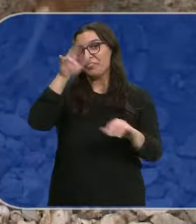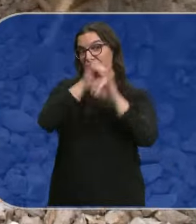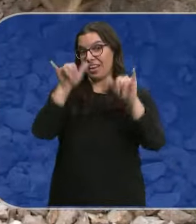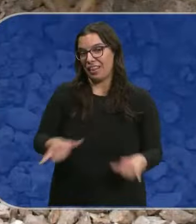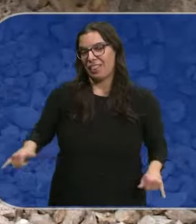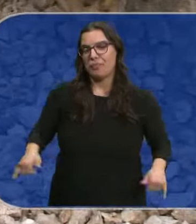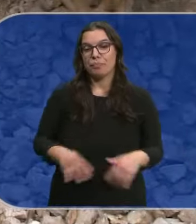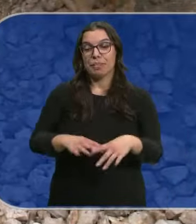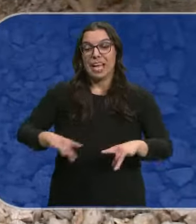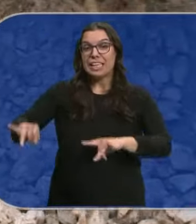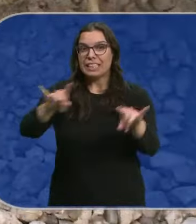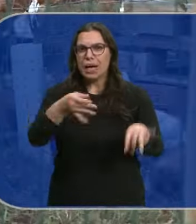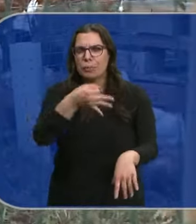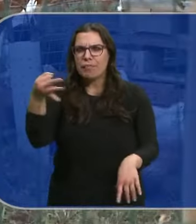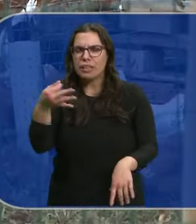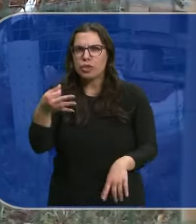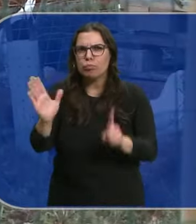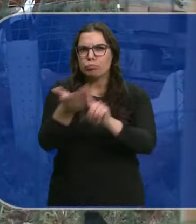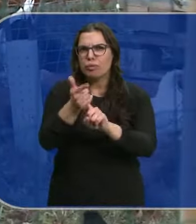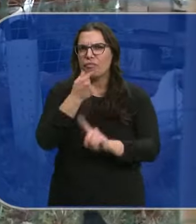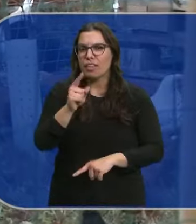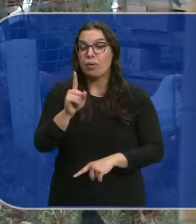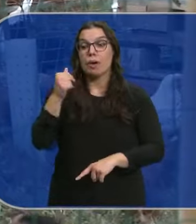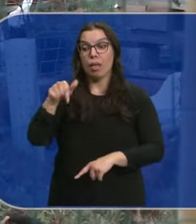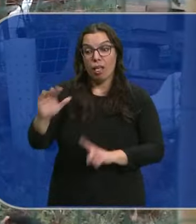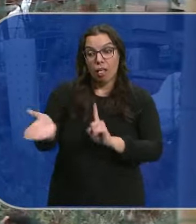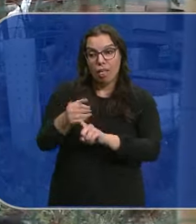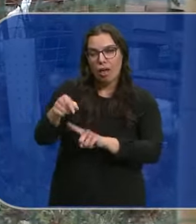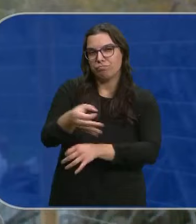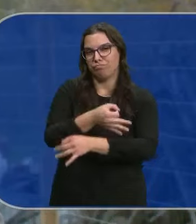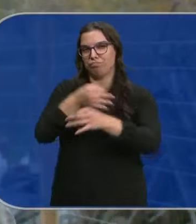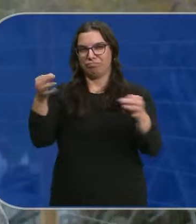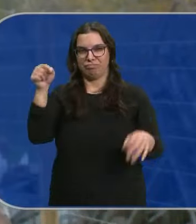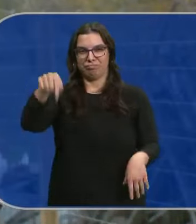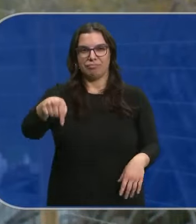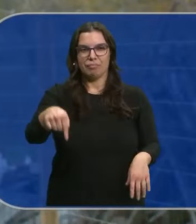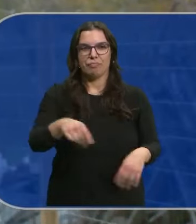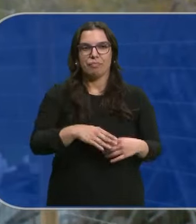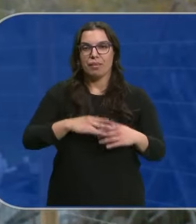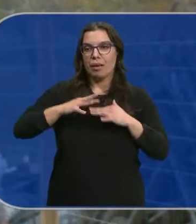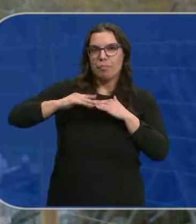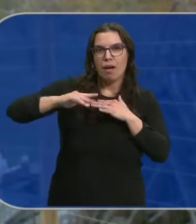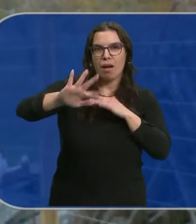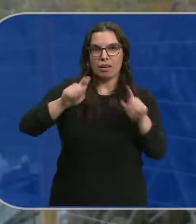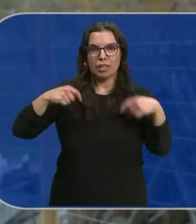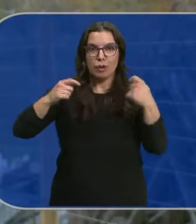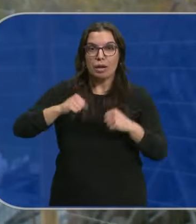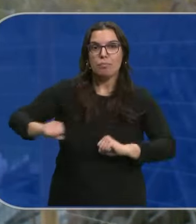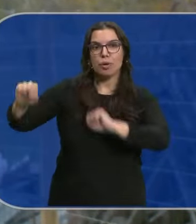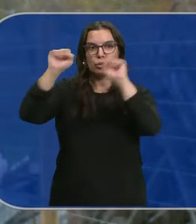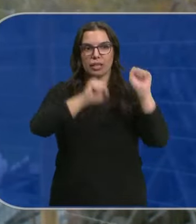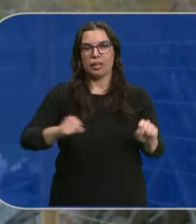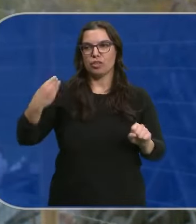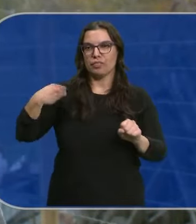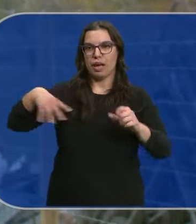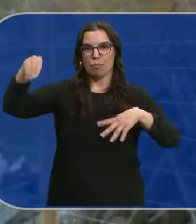Encontrar el terreno Perfecto No fue fácil Pero cuando lo vieron No dudaron Ni un segundo Están en un paisaje natural Protegido Tenemos